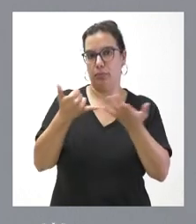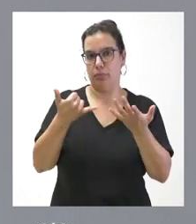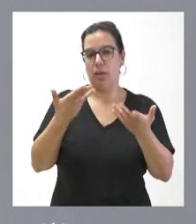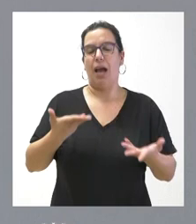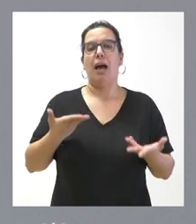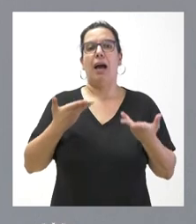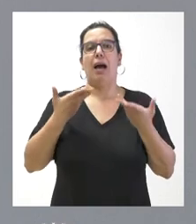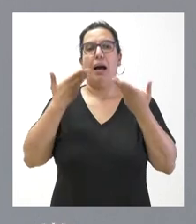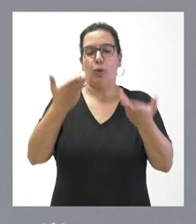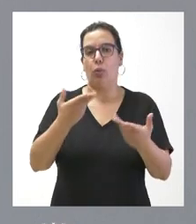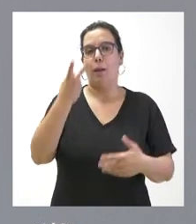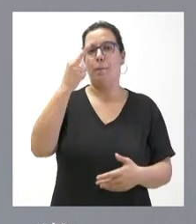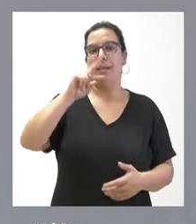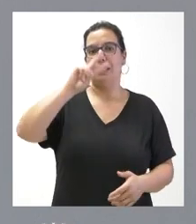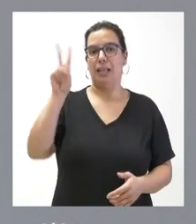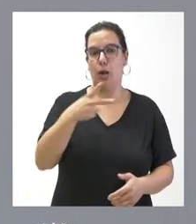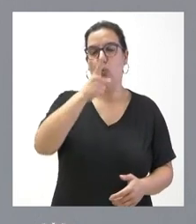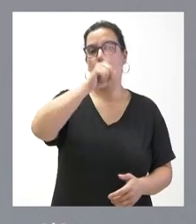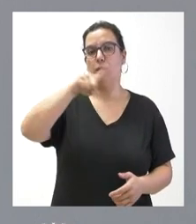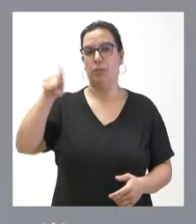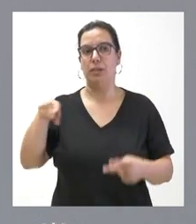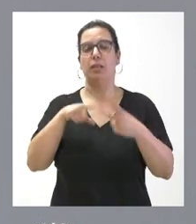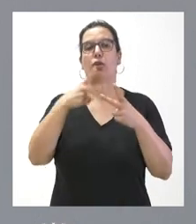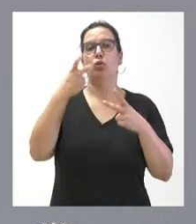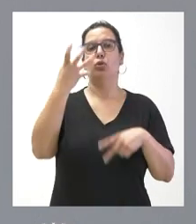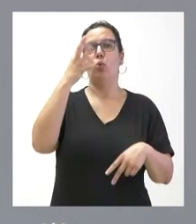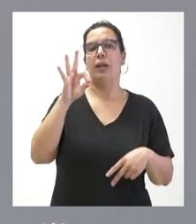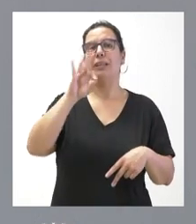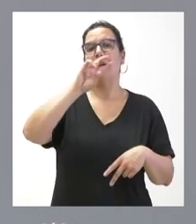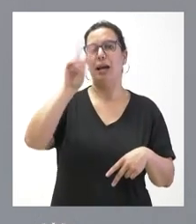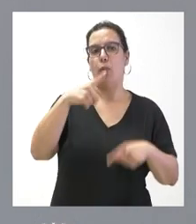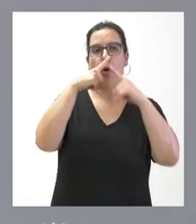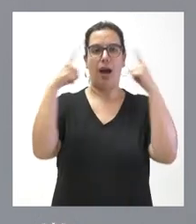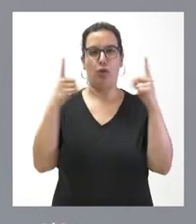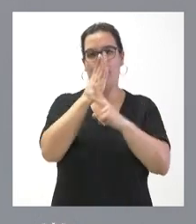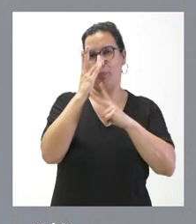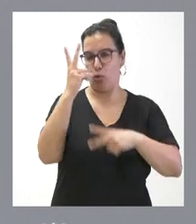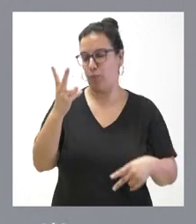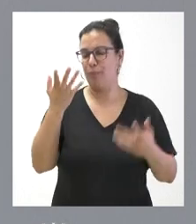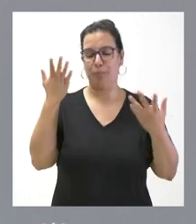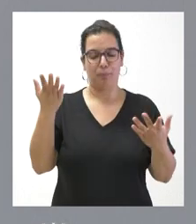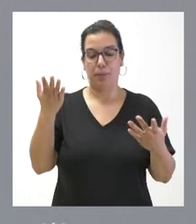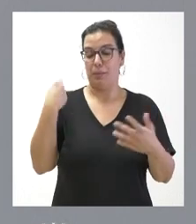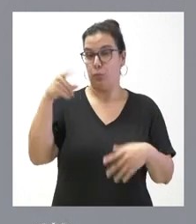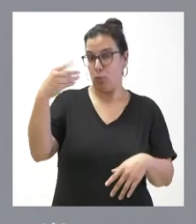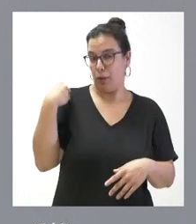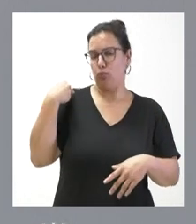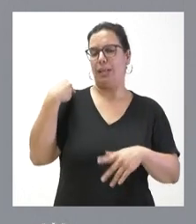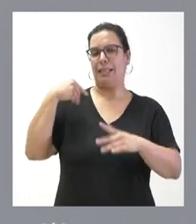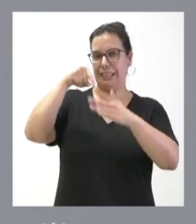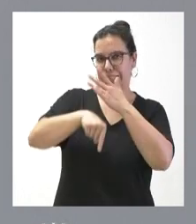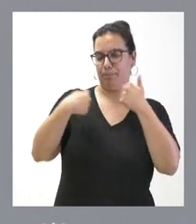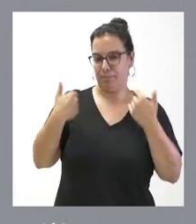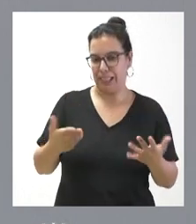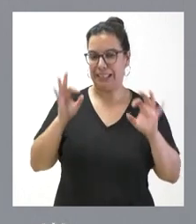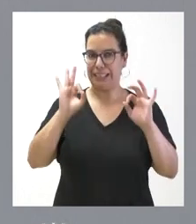mensuales, 240 euros al año, en fin, tienen ustedes las dos ayudas. Por desarrollar esta que usted me plantea en el caso